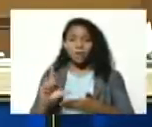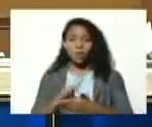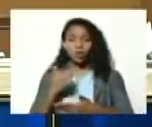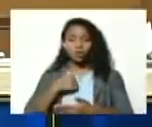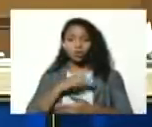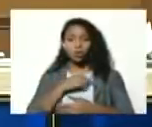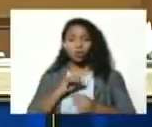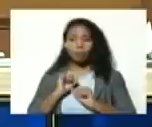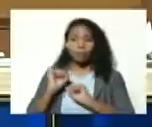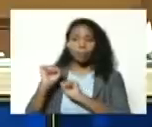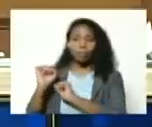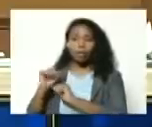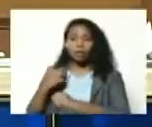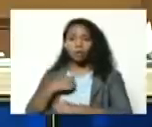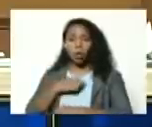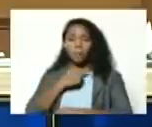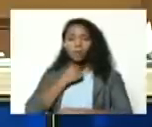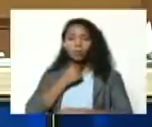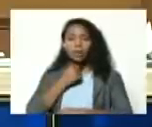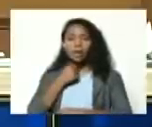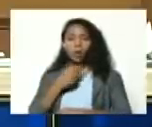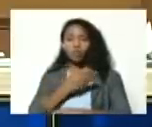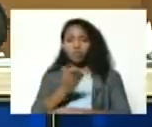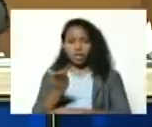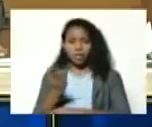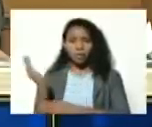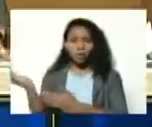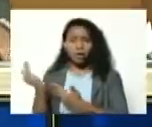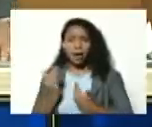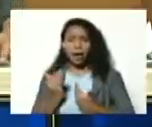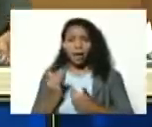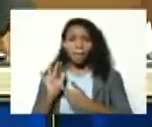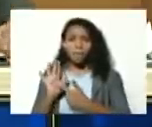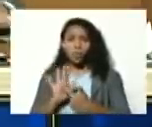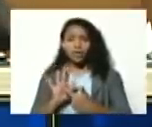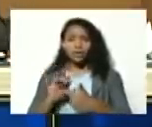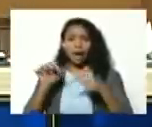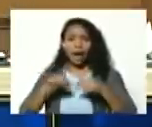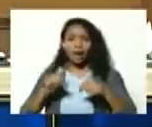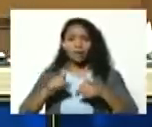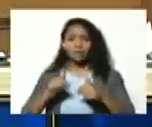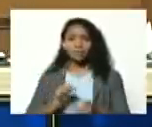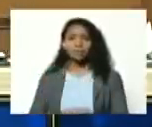editando me gustaría que ustedes me lo trajeran para mostrarlo aquí por favor